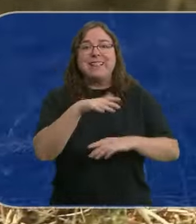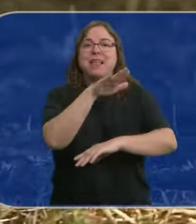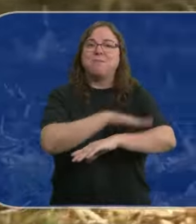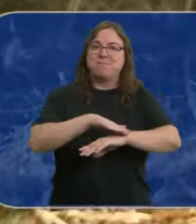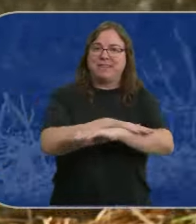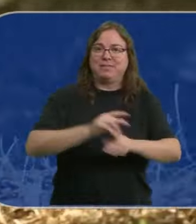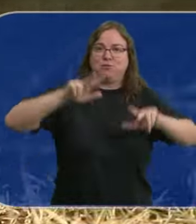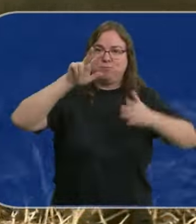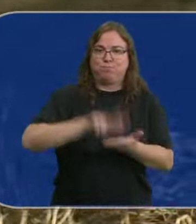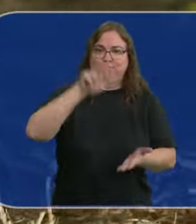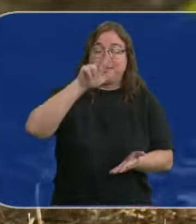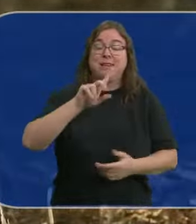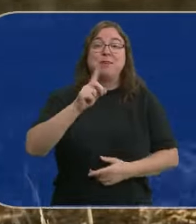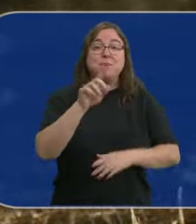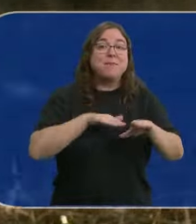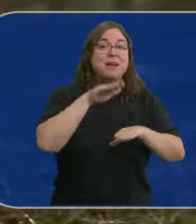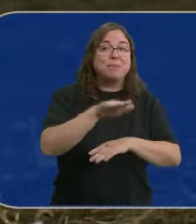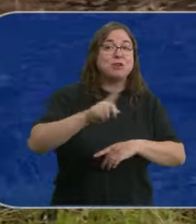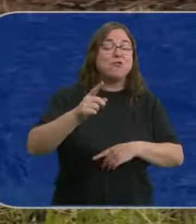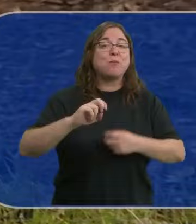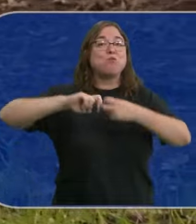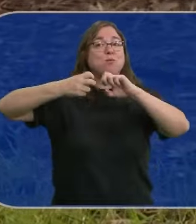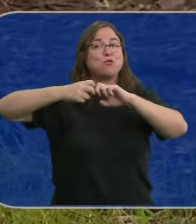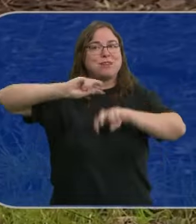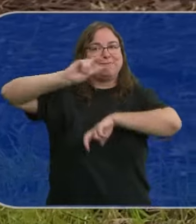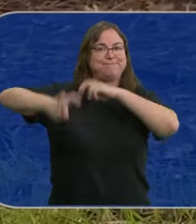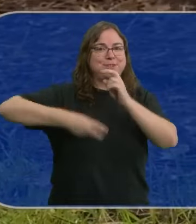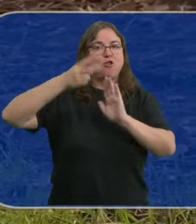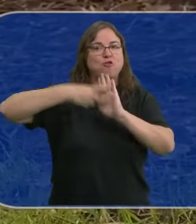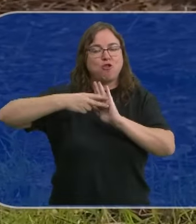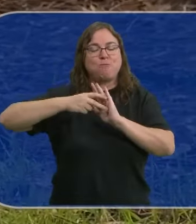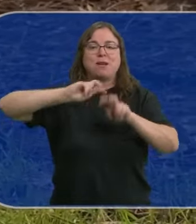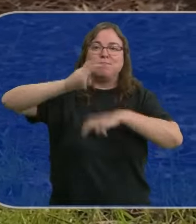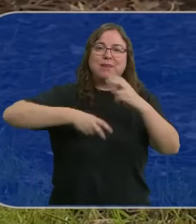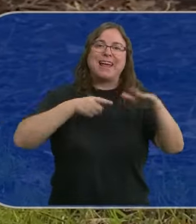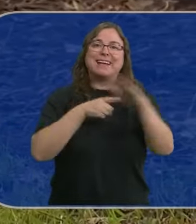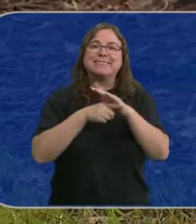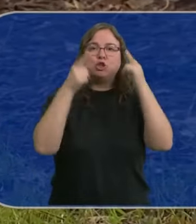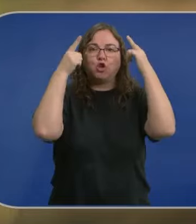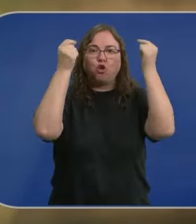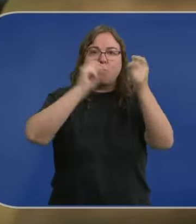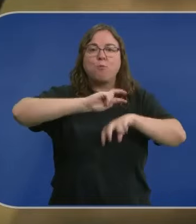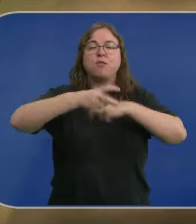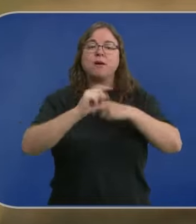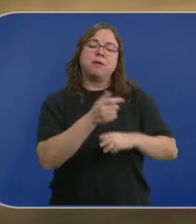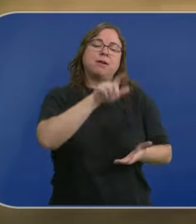ministros, este es un paso previo para que Bruselas pueda modificar las reglas comunitarias que afectan a la gestión de esta especie.